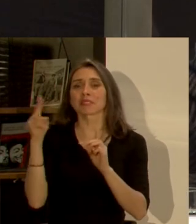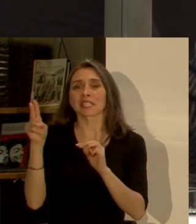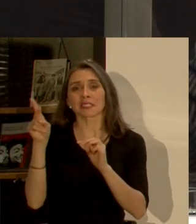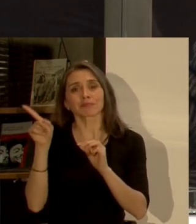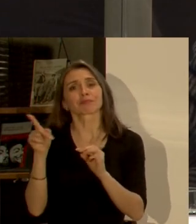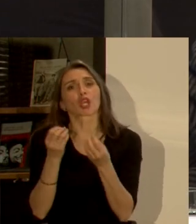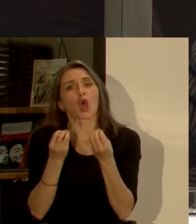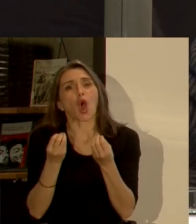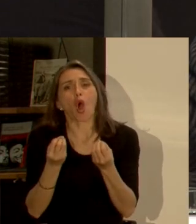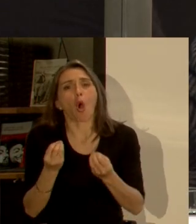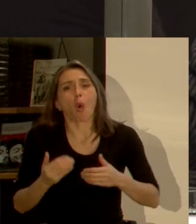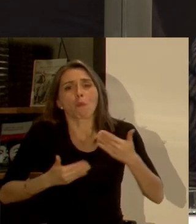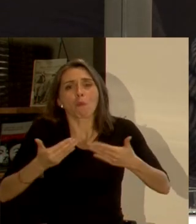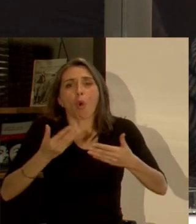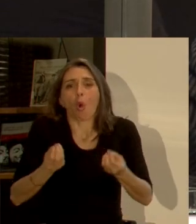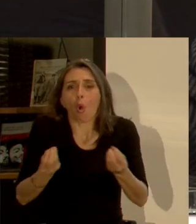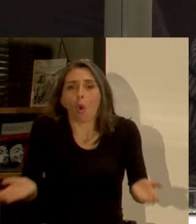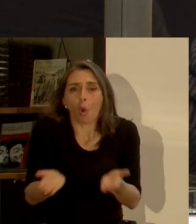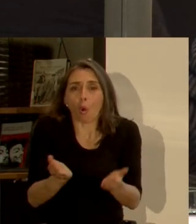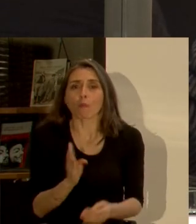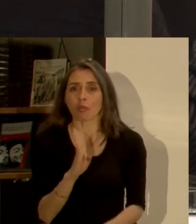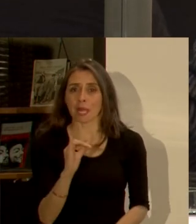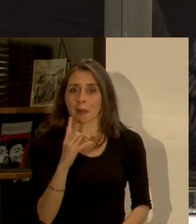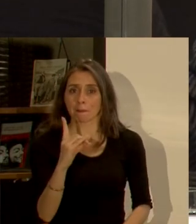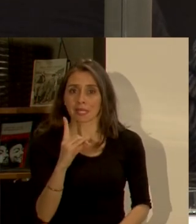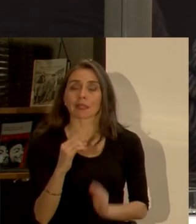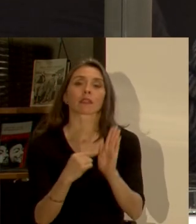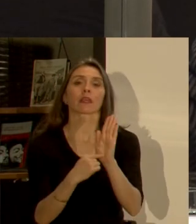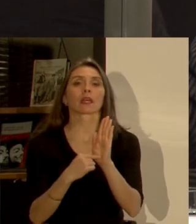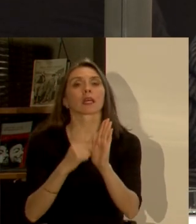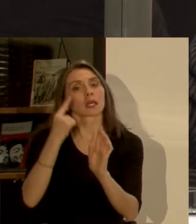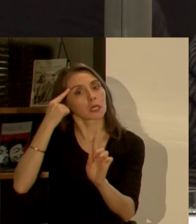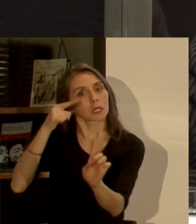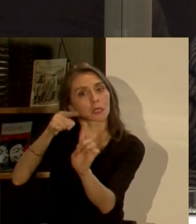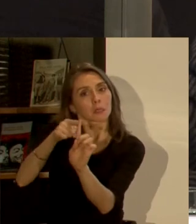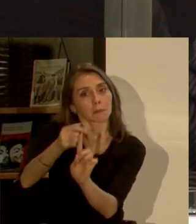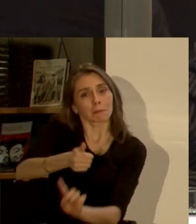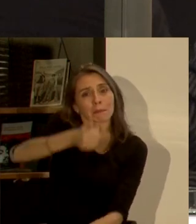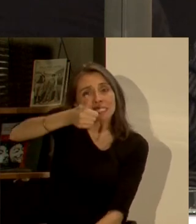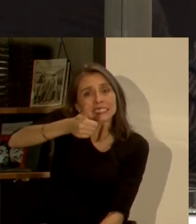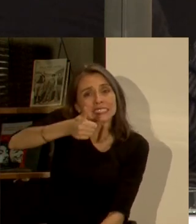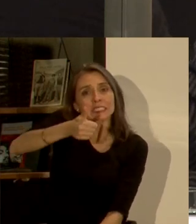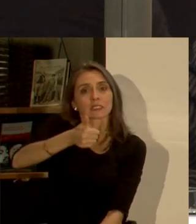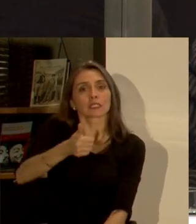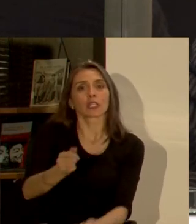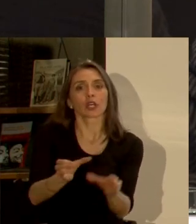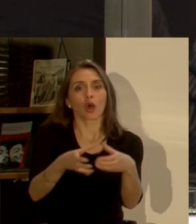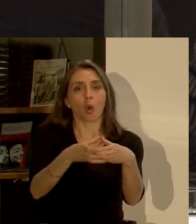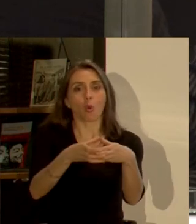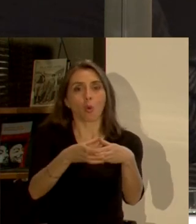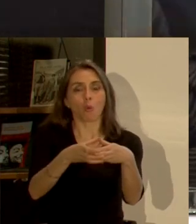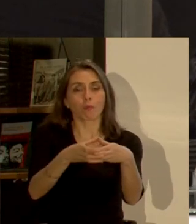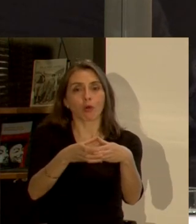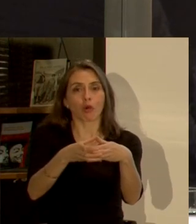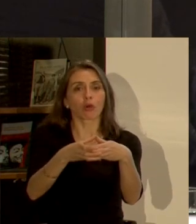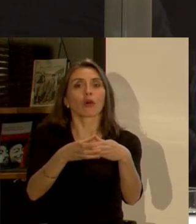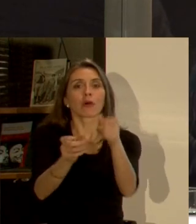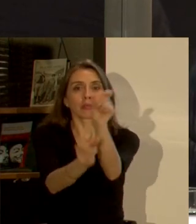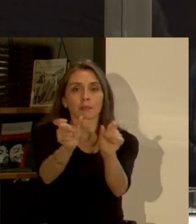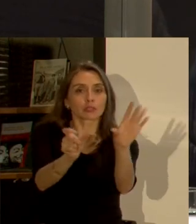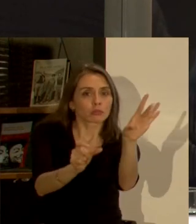empeño y el éxito radica en las personas en los los grupos que se escogen